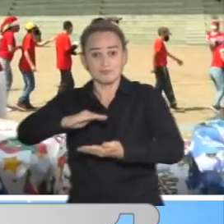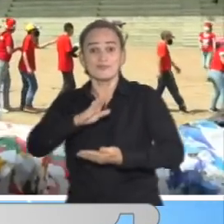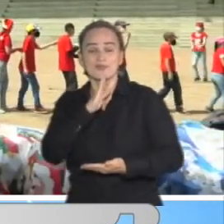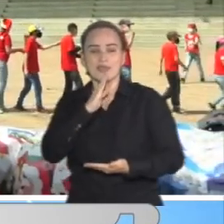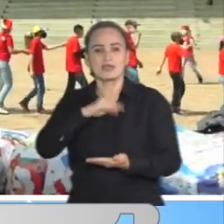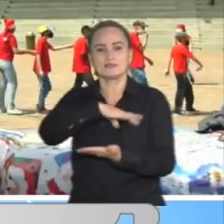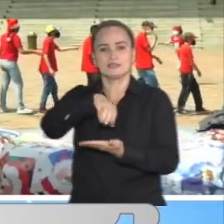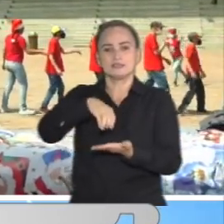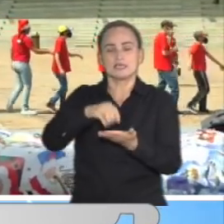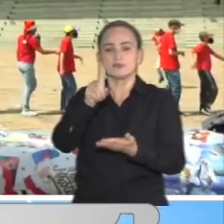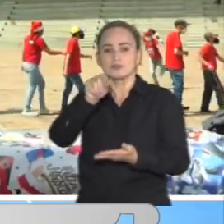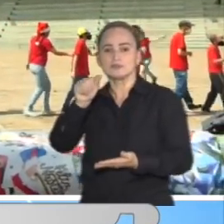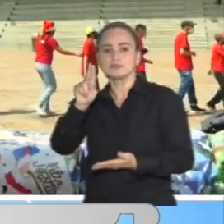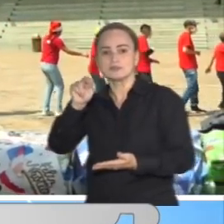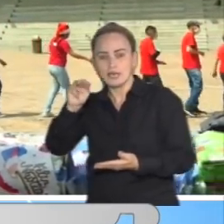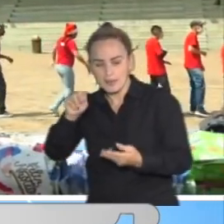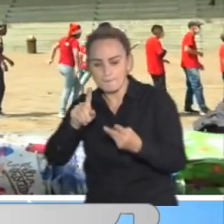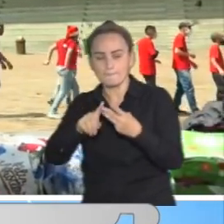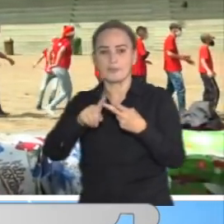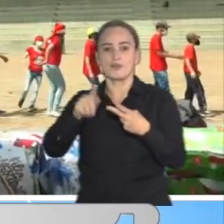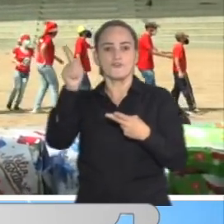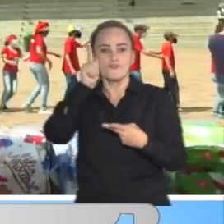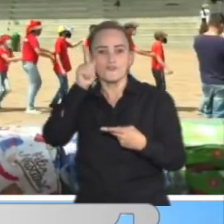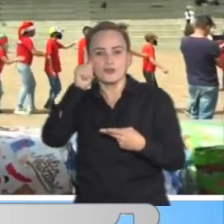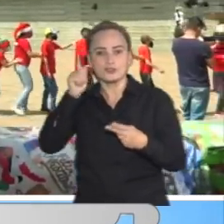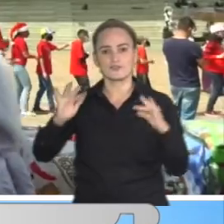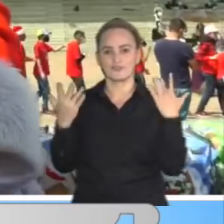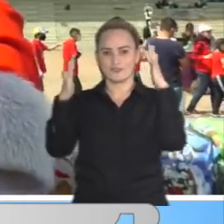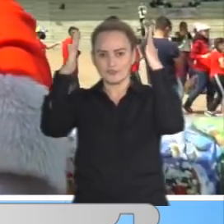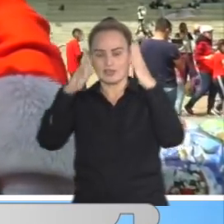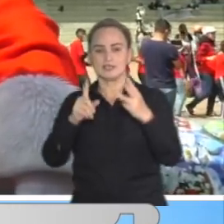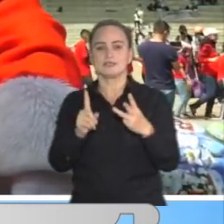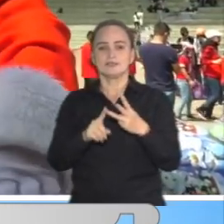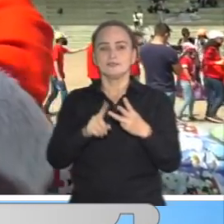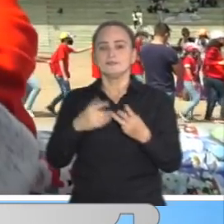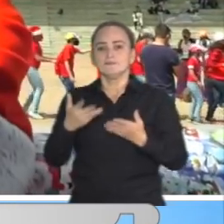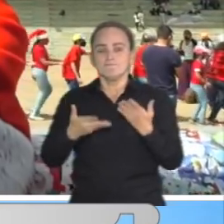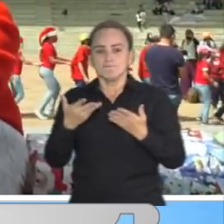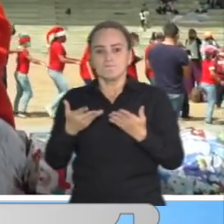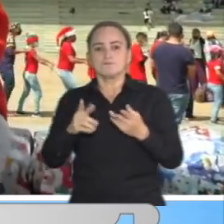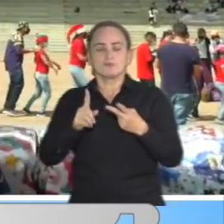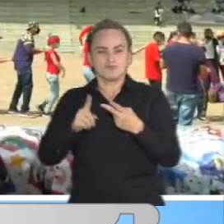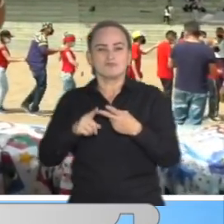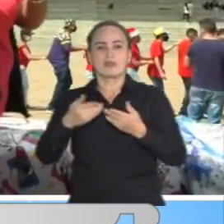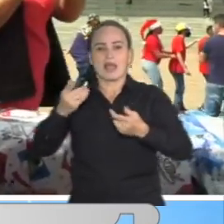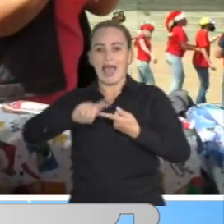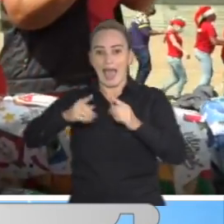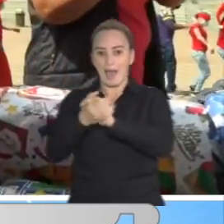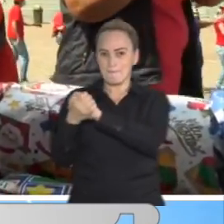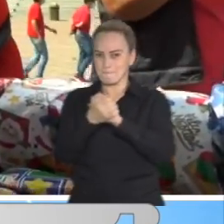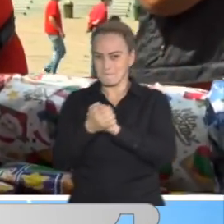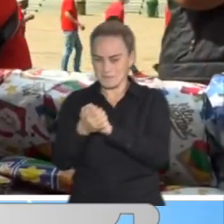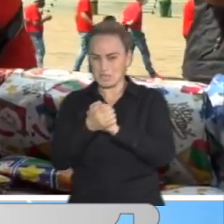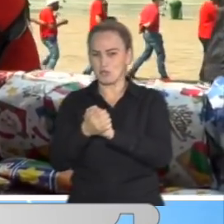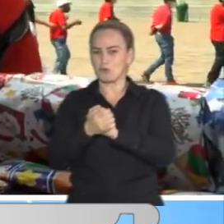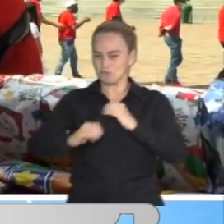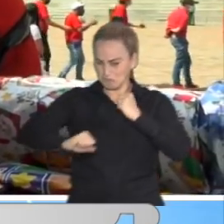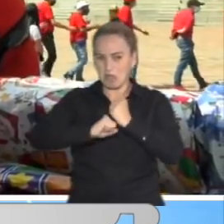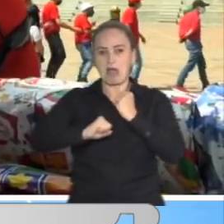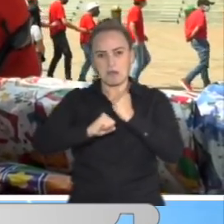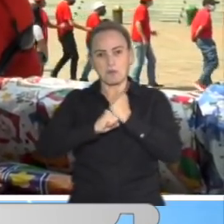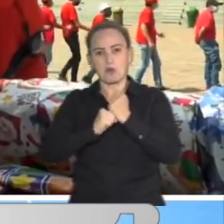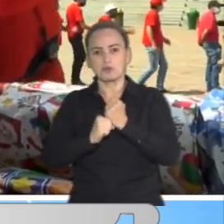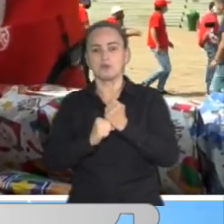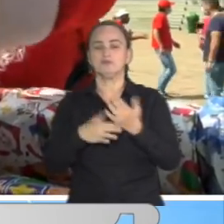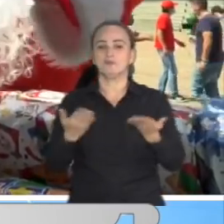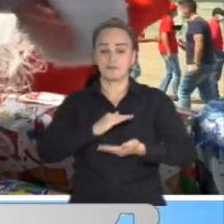Centro Comercial Gran San, Centro Comercial Fontibón Fiesta, algunos amigos allegados a la fundación quienes han